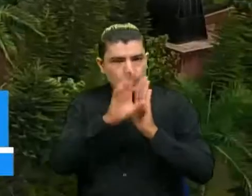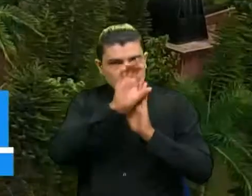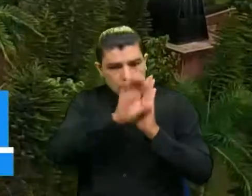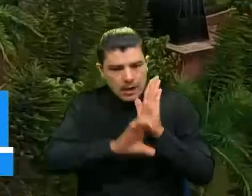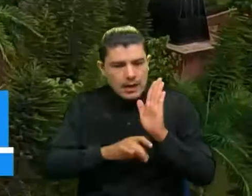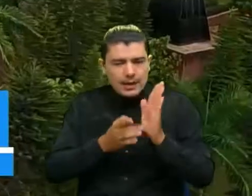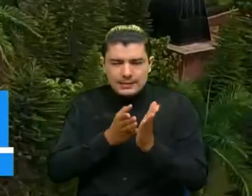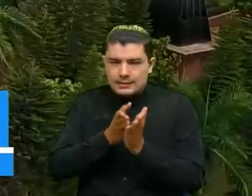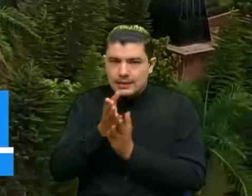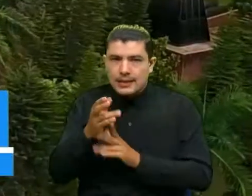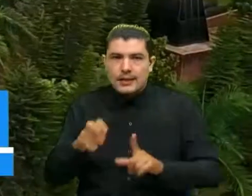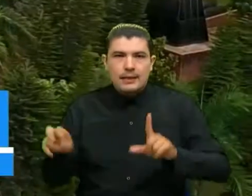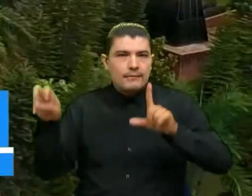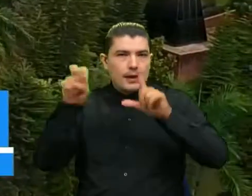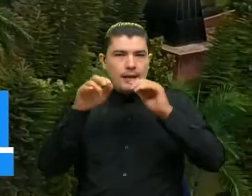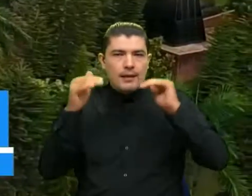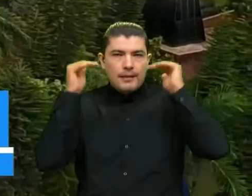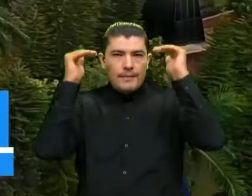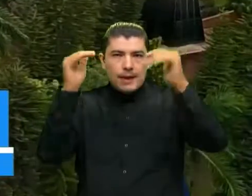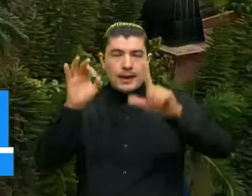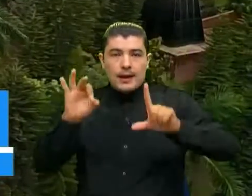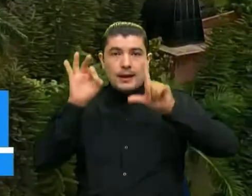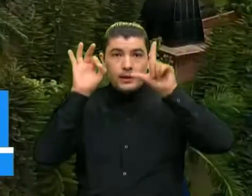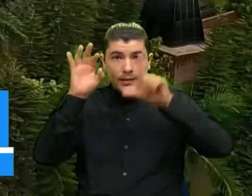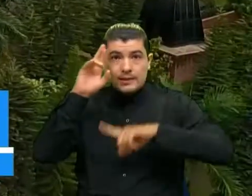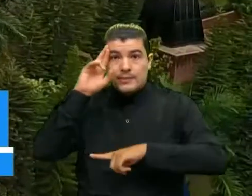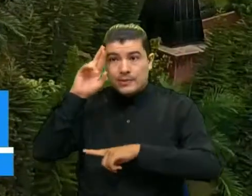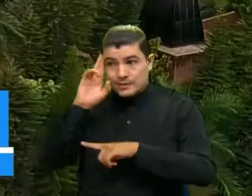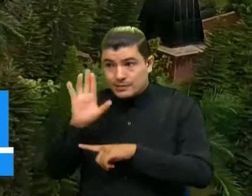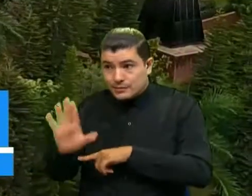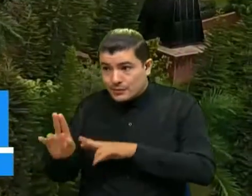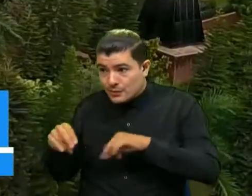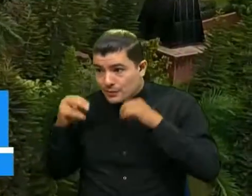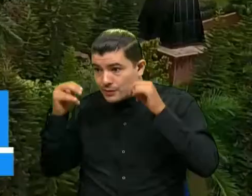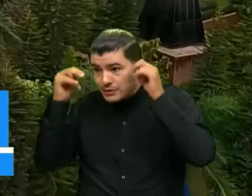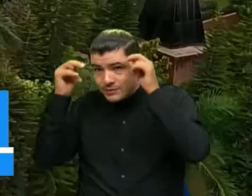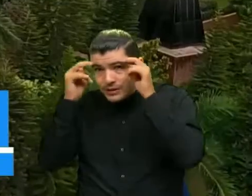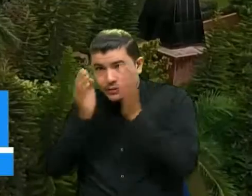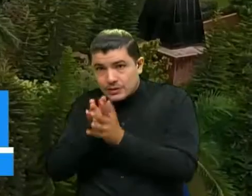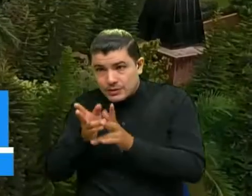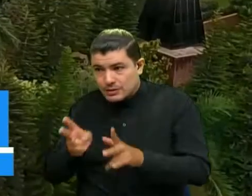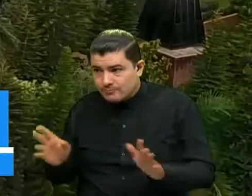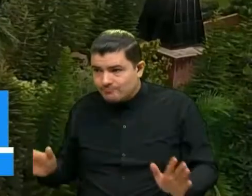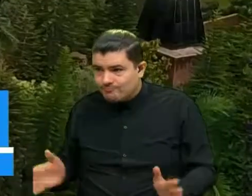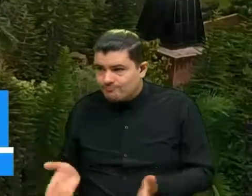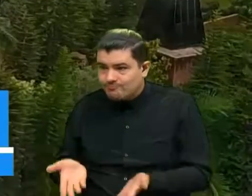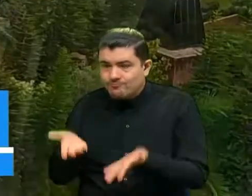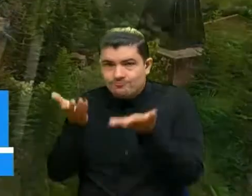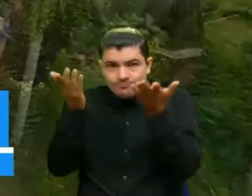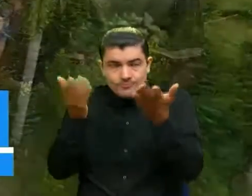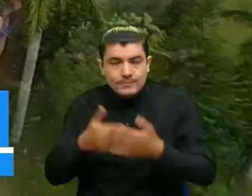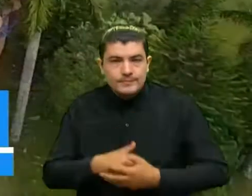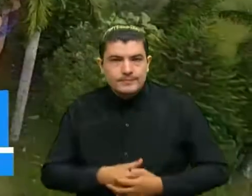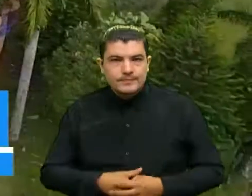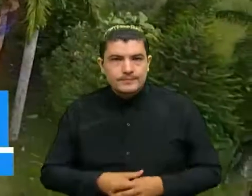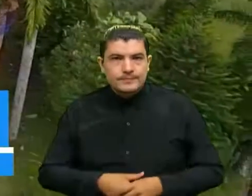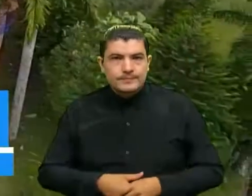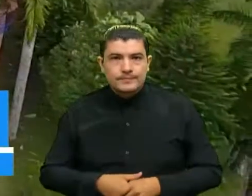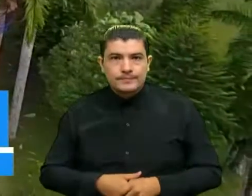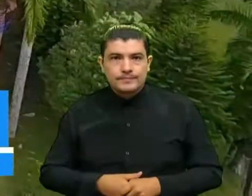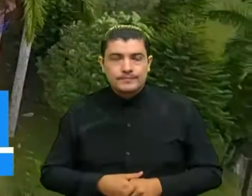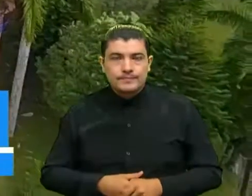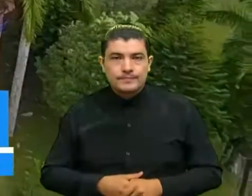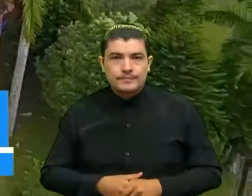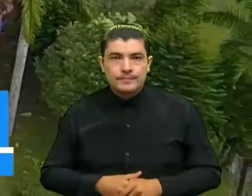posibilidad de responder de alguna manera con la generación del conocimiento bajo nuestras propias circunstancias déjeme decirle con toda